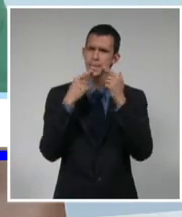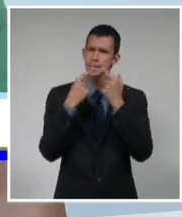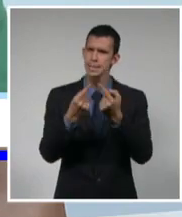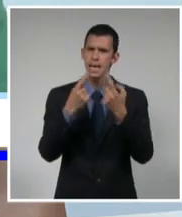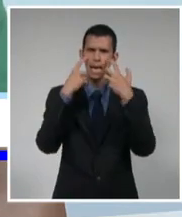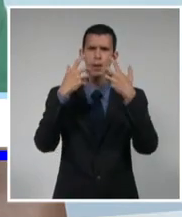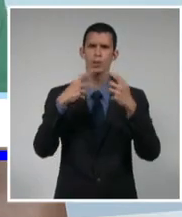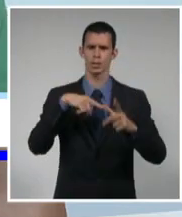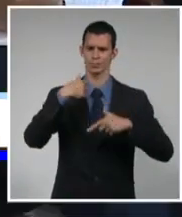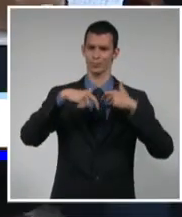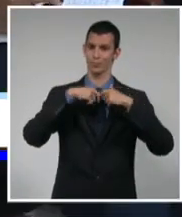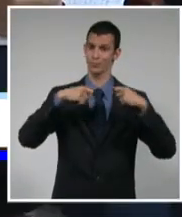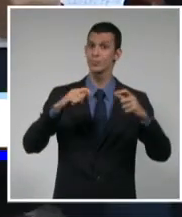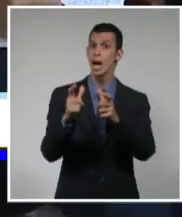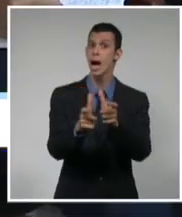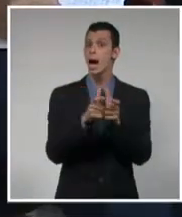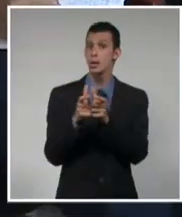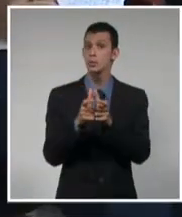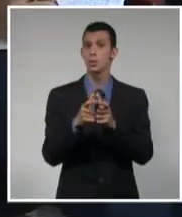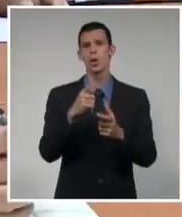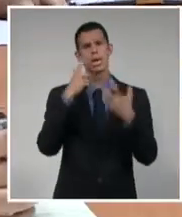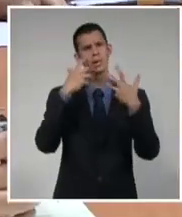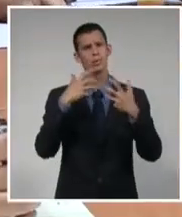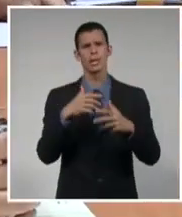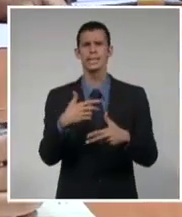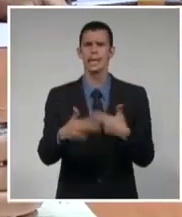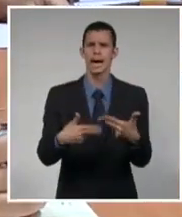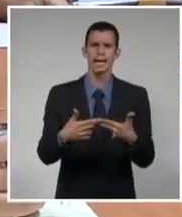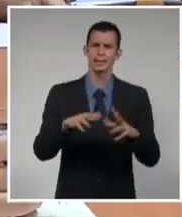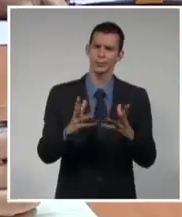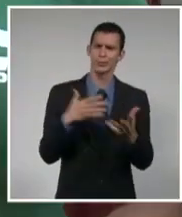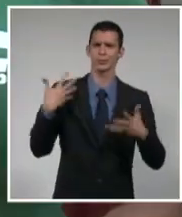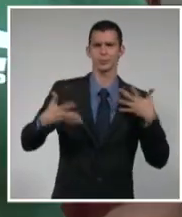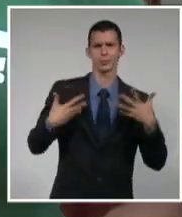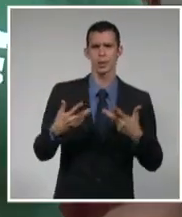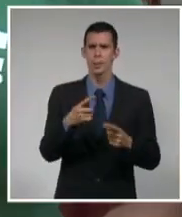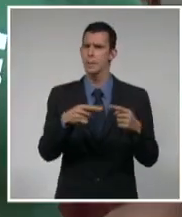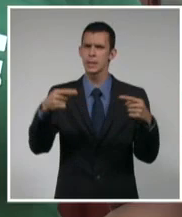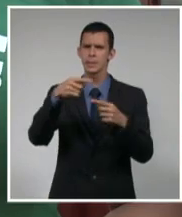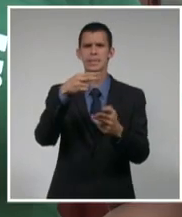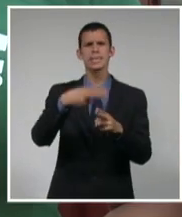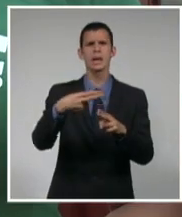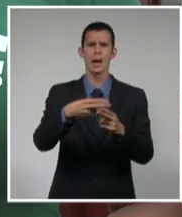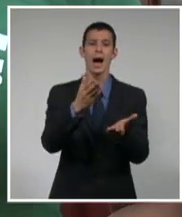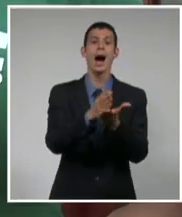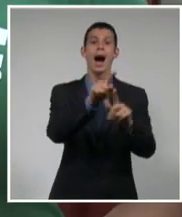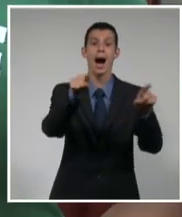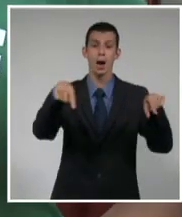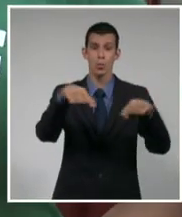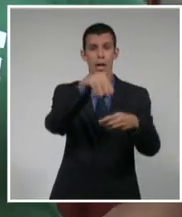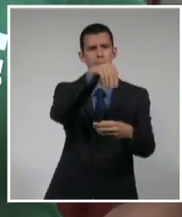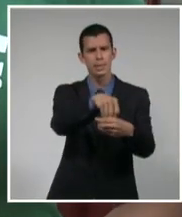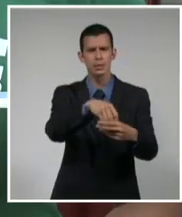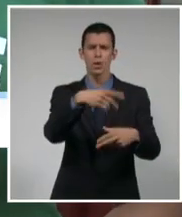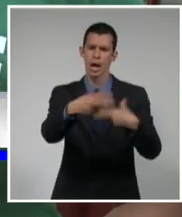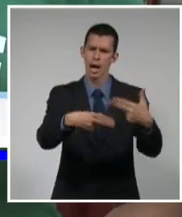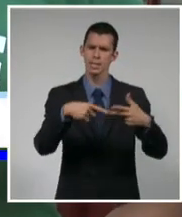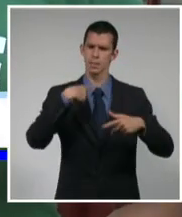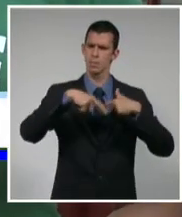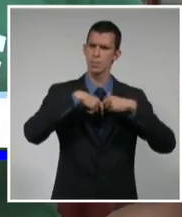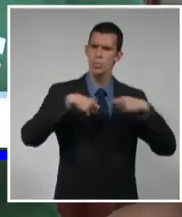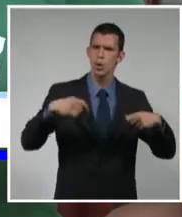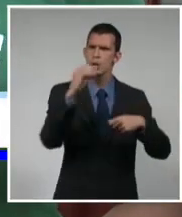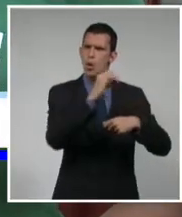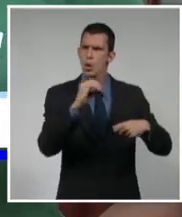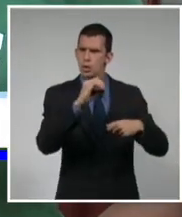José Martí tendrá como escenario principal de las actividades los destacamentos. La Organización de Pioneros José Martí ha decidido